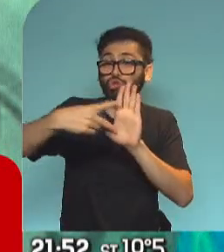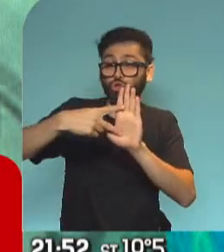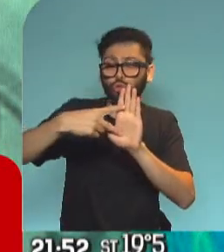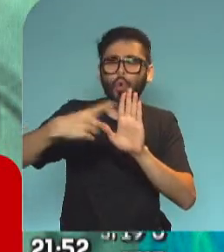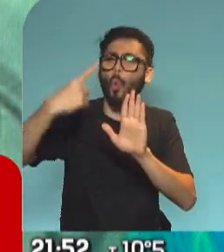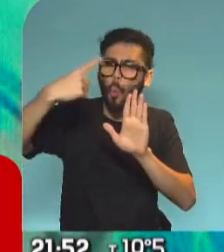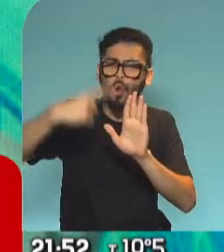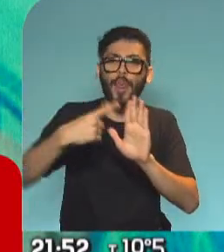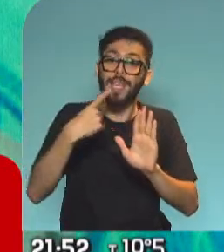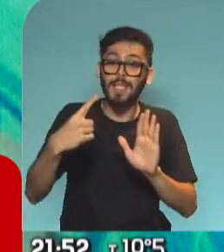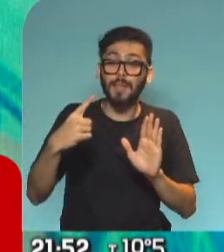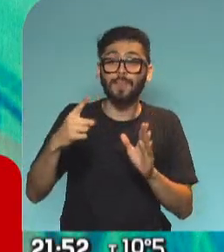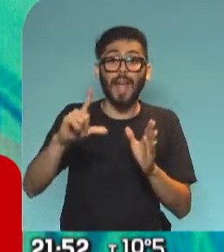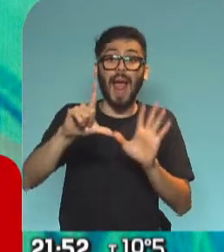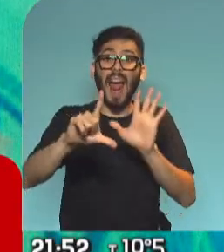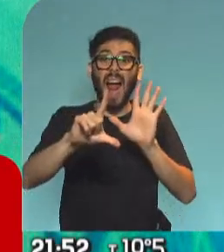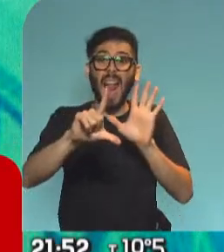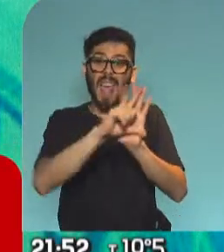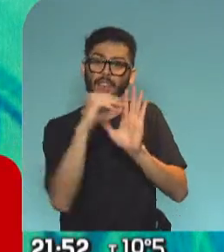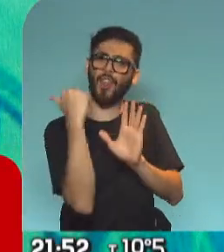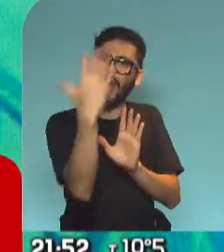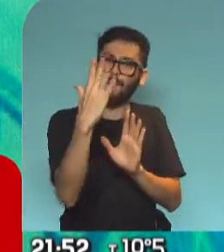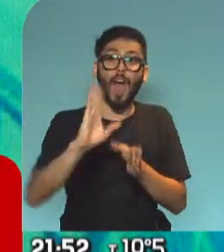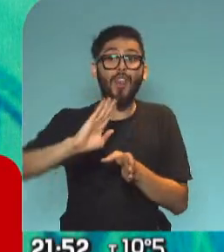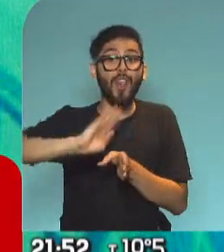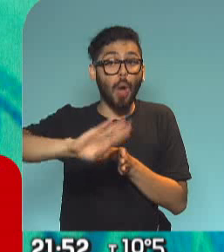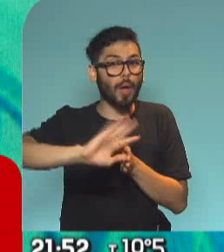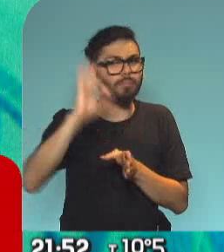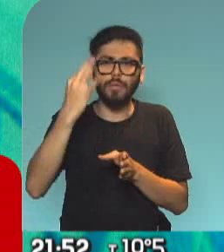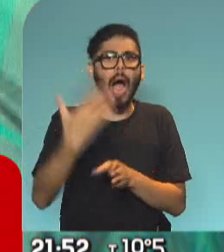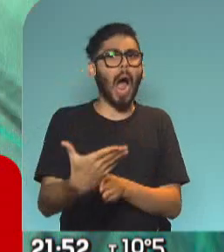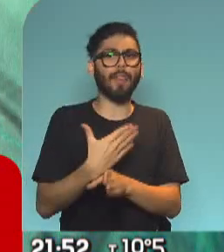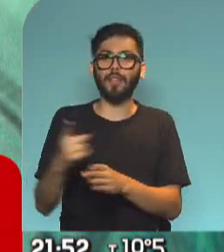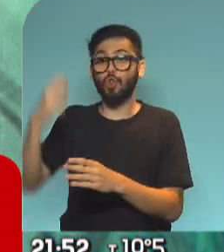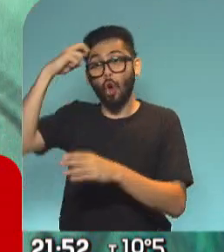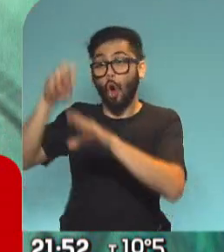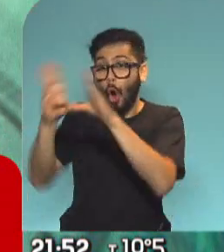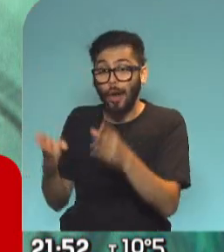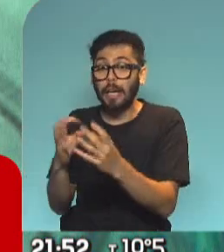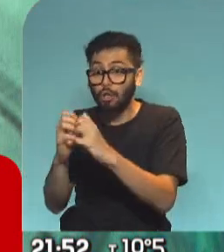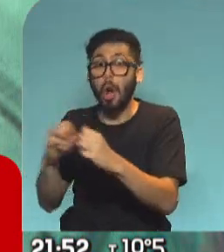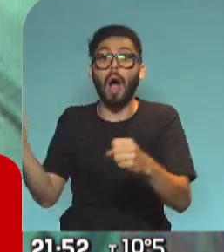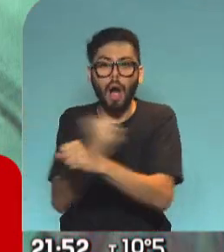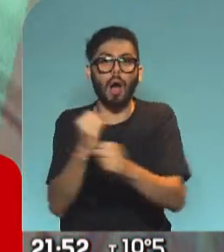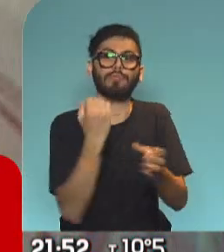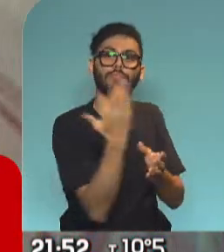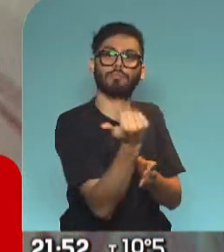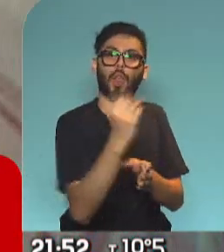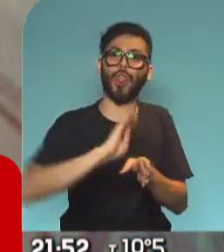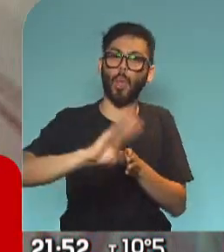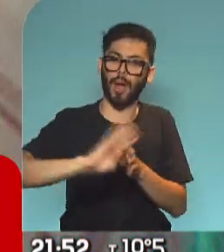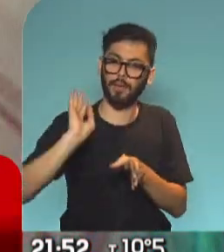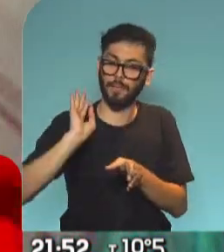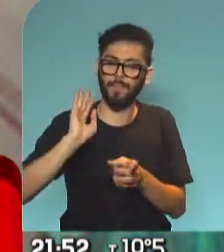endeudamiento bajo ley extranjera va a tener que pasar por el Congreso de la Nación. Eso por un lado, con cualquier organismo o cualquier acreedor.